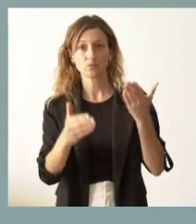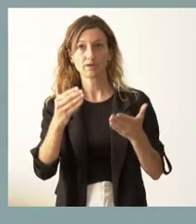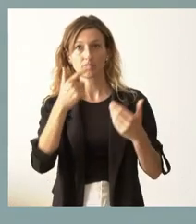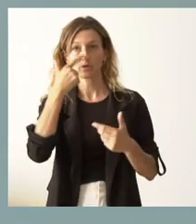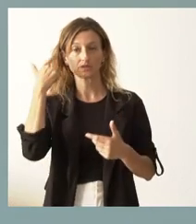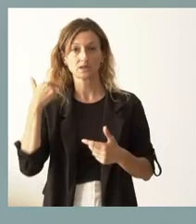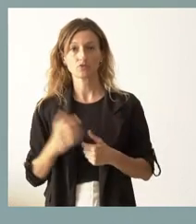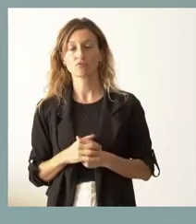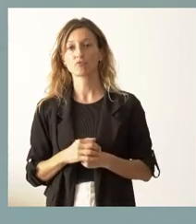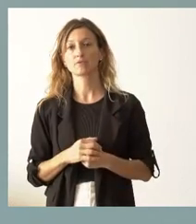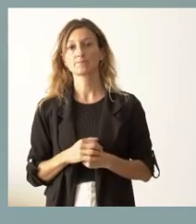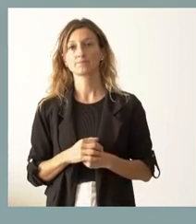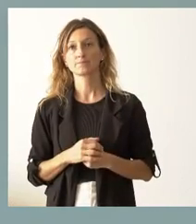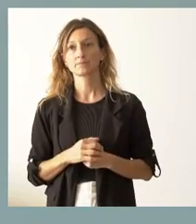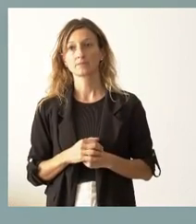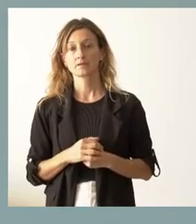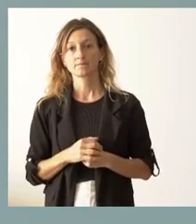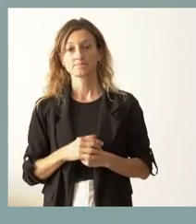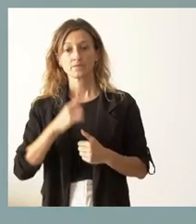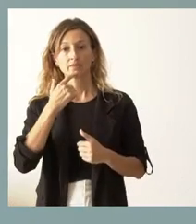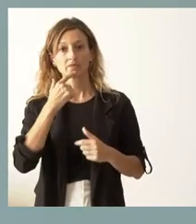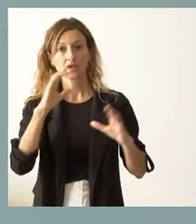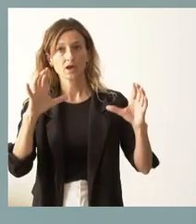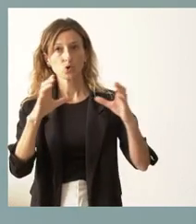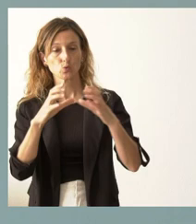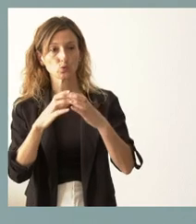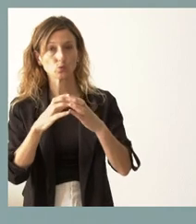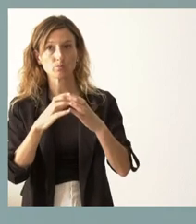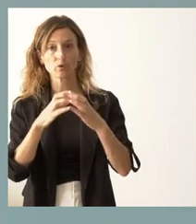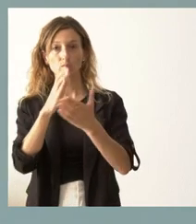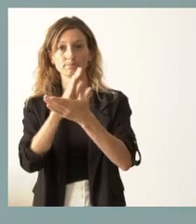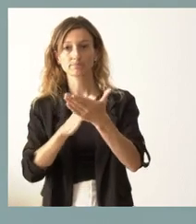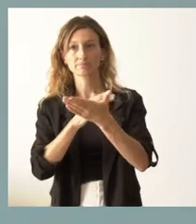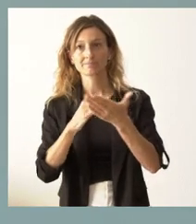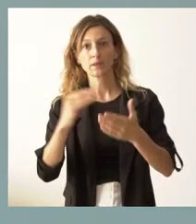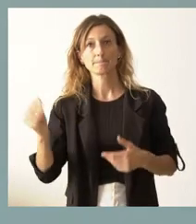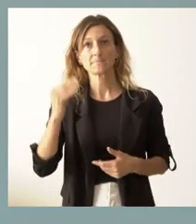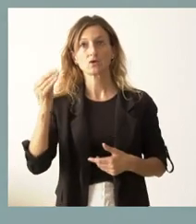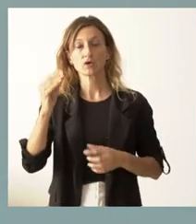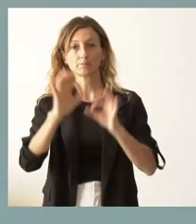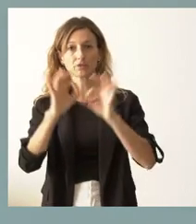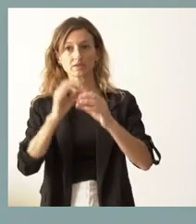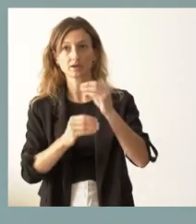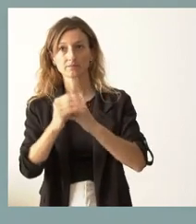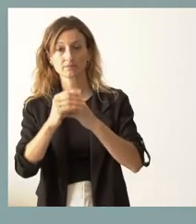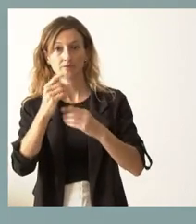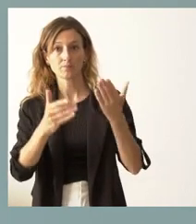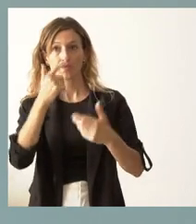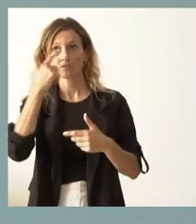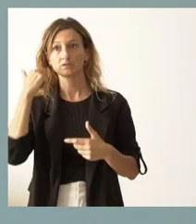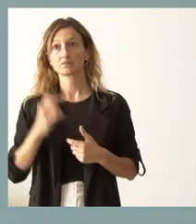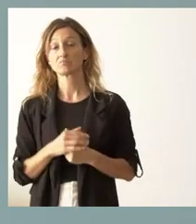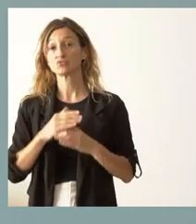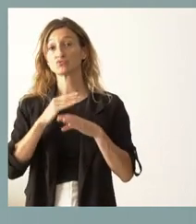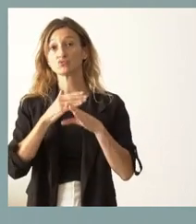y es verdad que estamos entre el grupo de comunidades autónomas que mejoró el saldo vegetativo en relación con el dato anterior. Pero no es